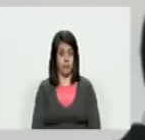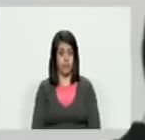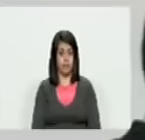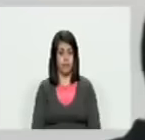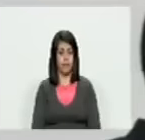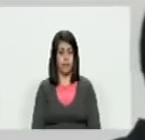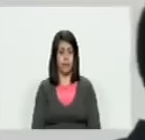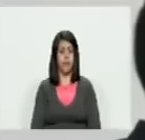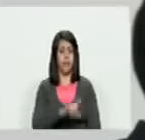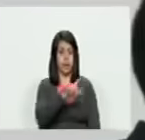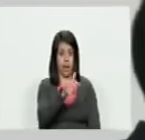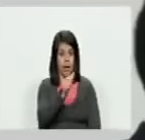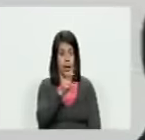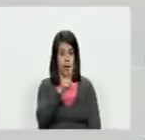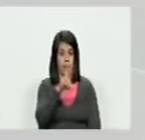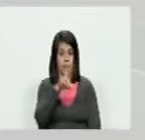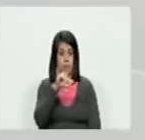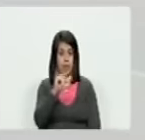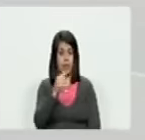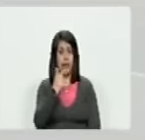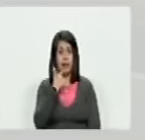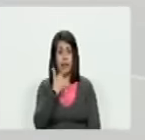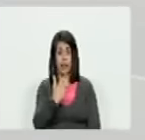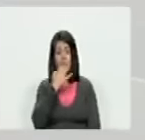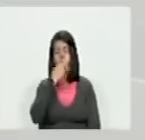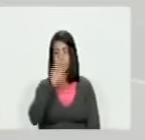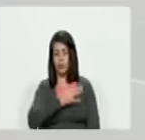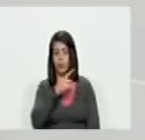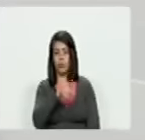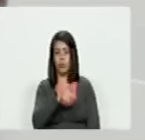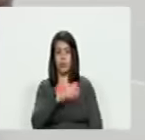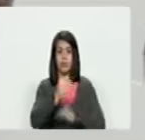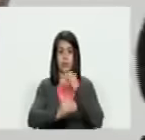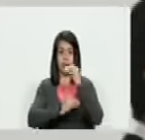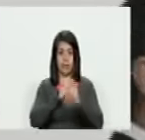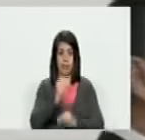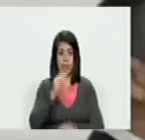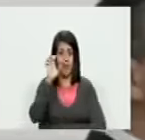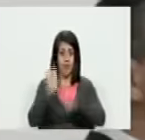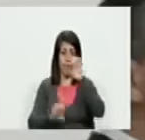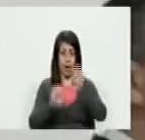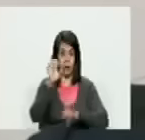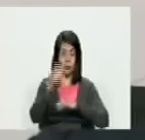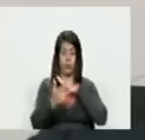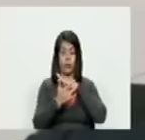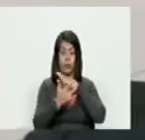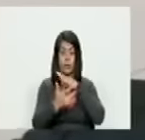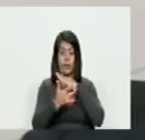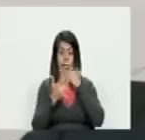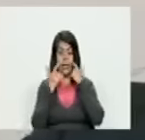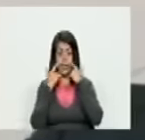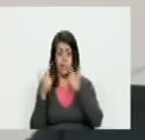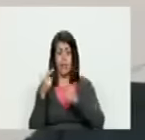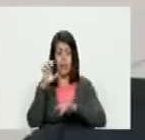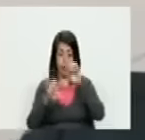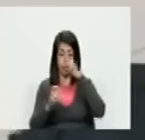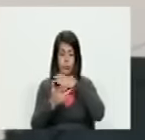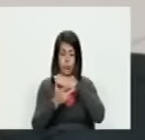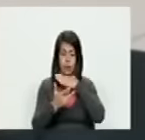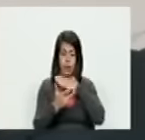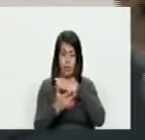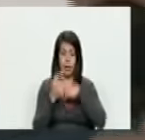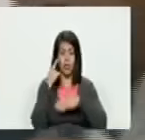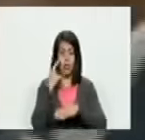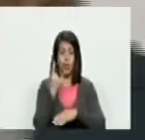a Gaviria y lo convenció de que se hiciera un peritaje técnico y los peritajes técnicos